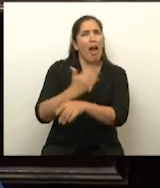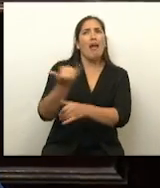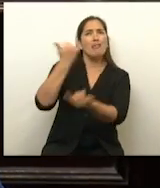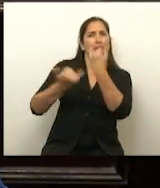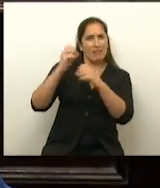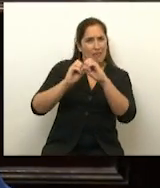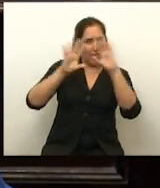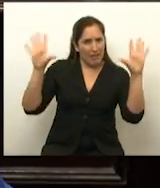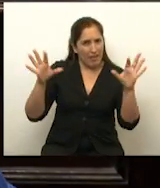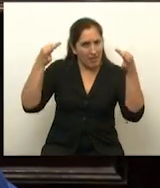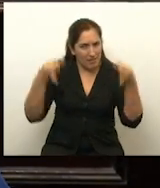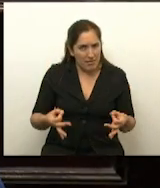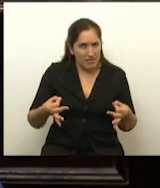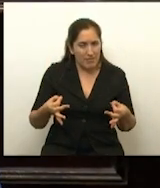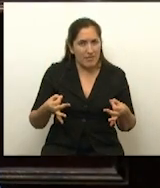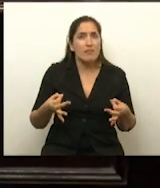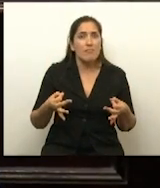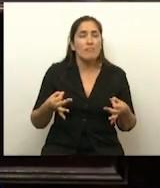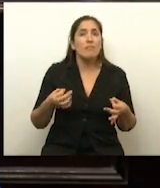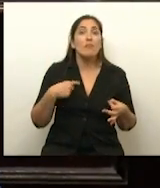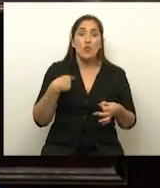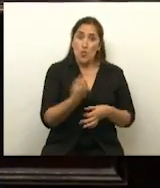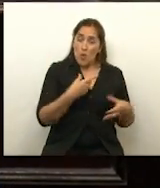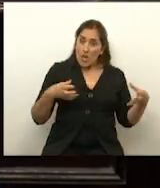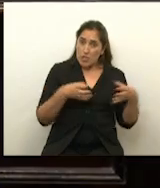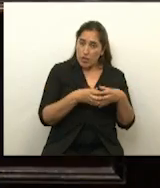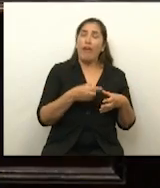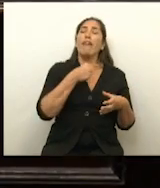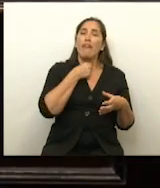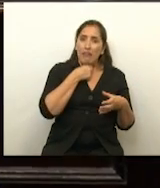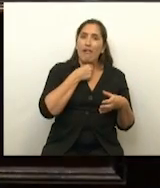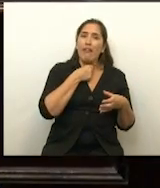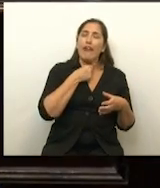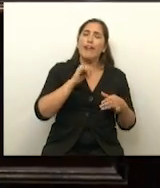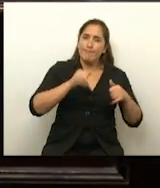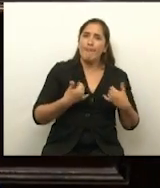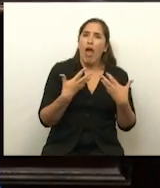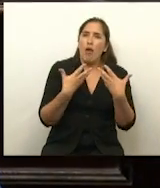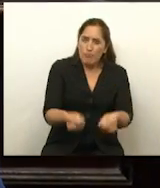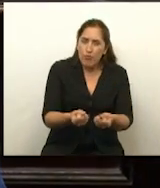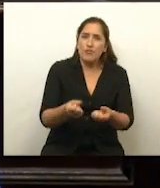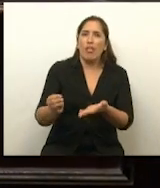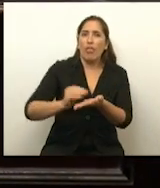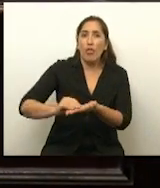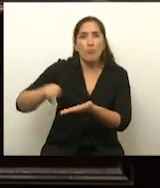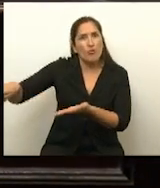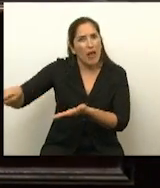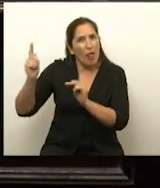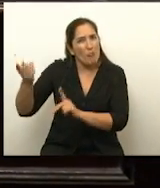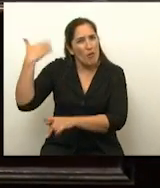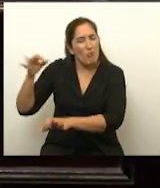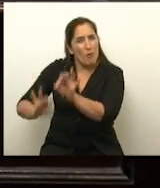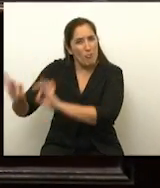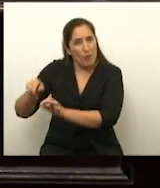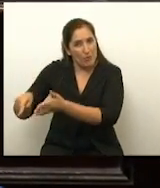perfectamente. Nuestro interbloque quiere acompañar la decisión de diputados que no solamente atiende el